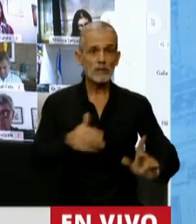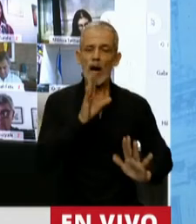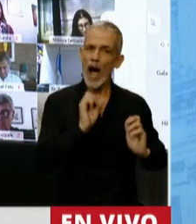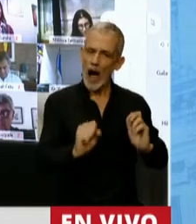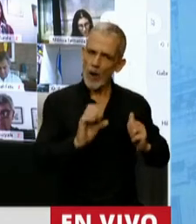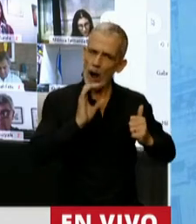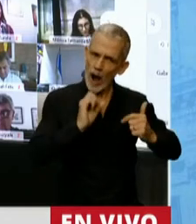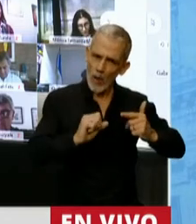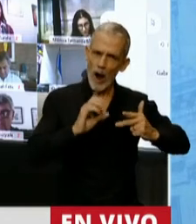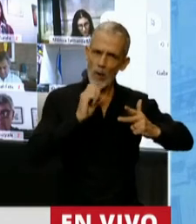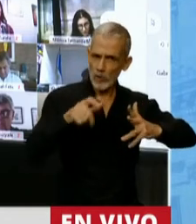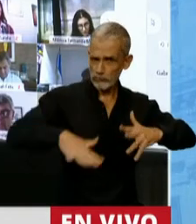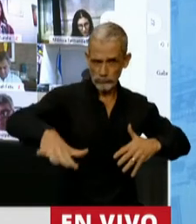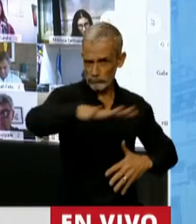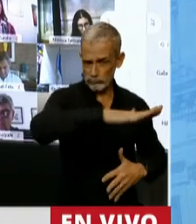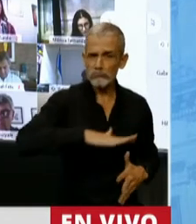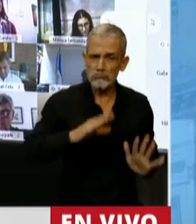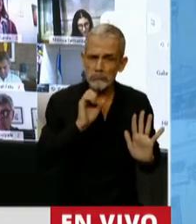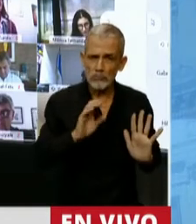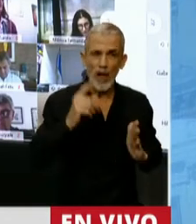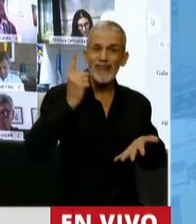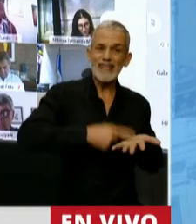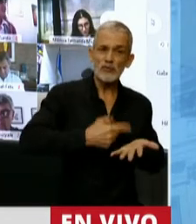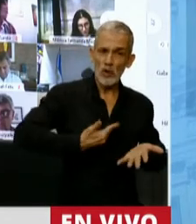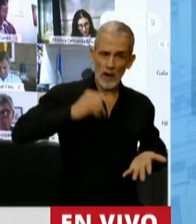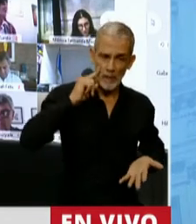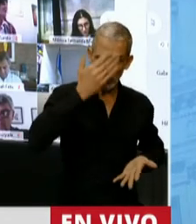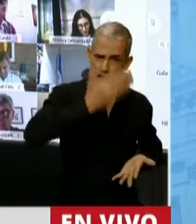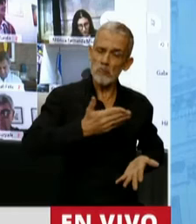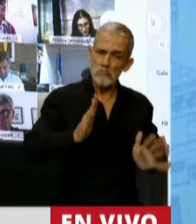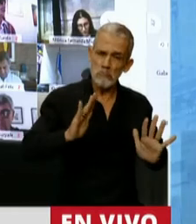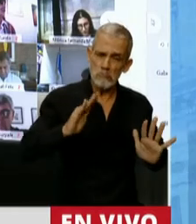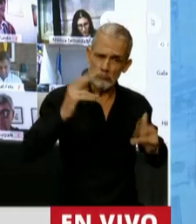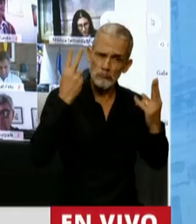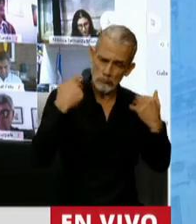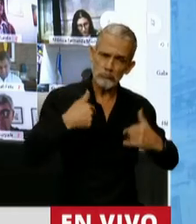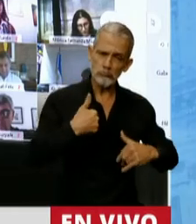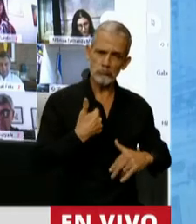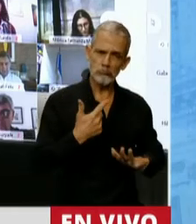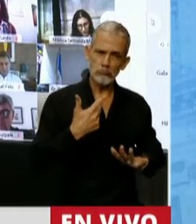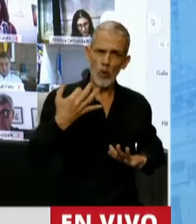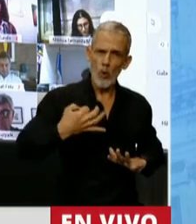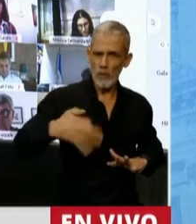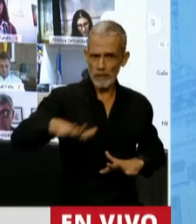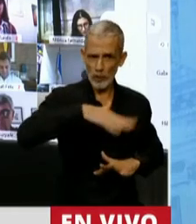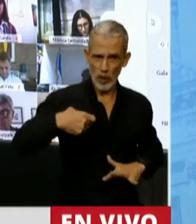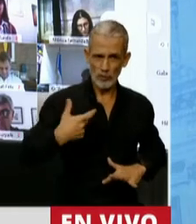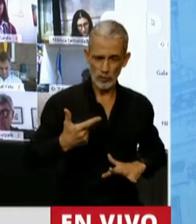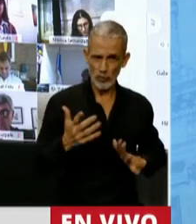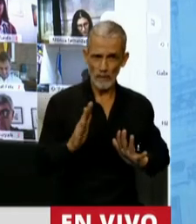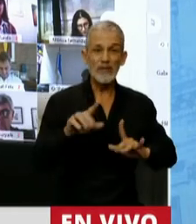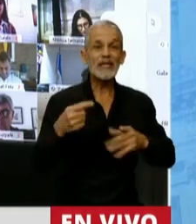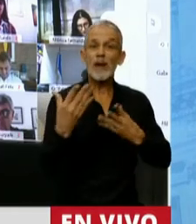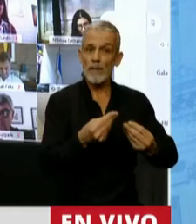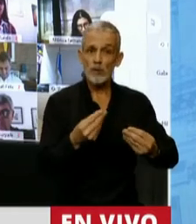absolutamente las decisiones que tomó el Ejecutivo Nacional y también con el acompañamiento